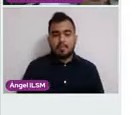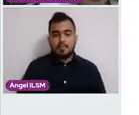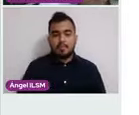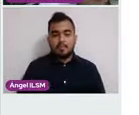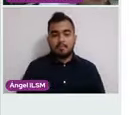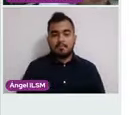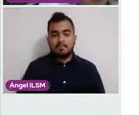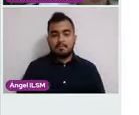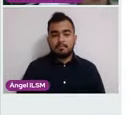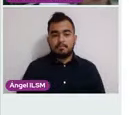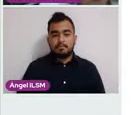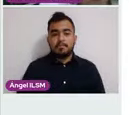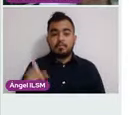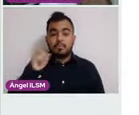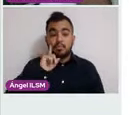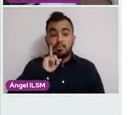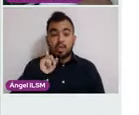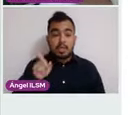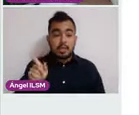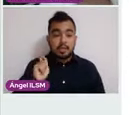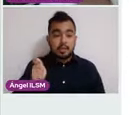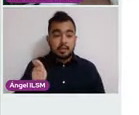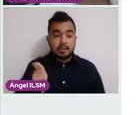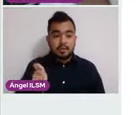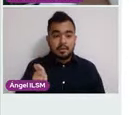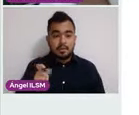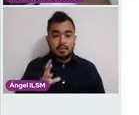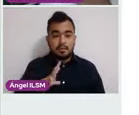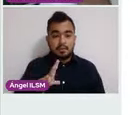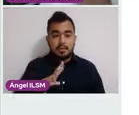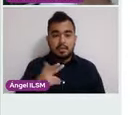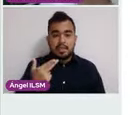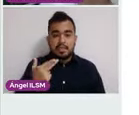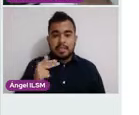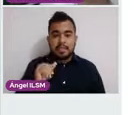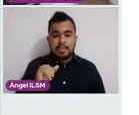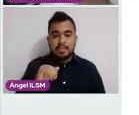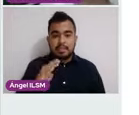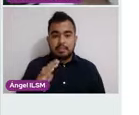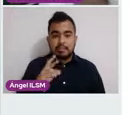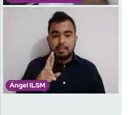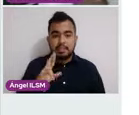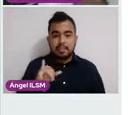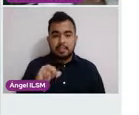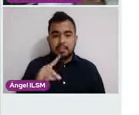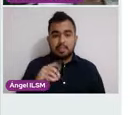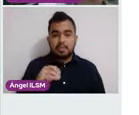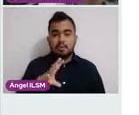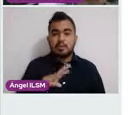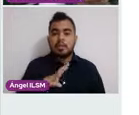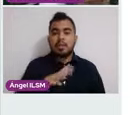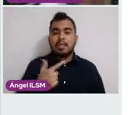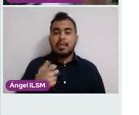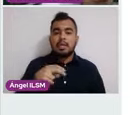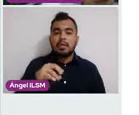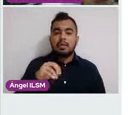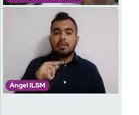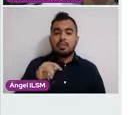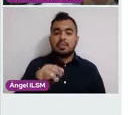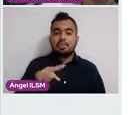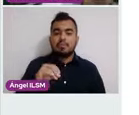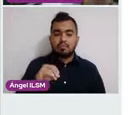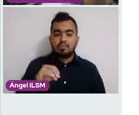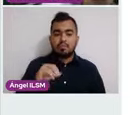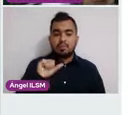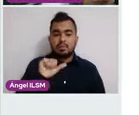La paciente llega con detección de híbridos. Recordemos los genotipos para cáncer cérvico uterino, 16 y 18.